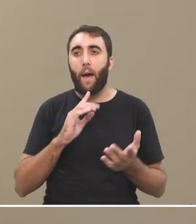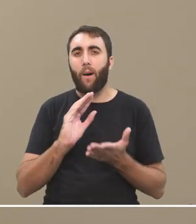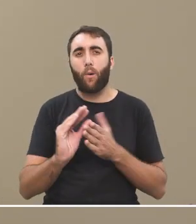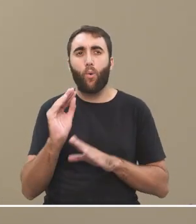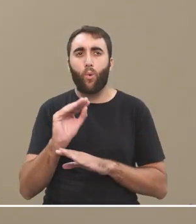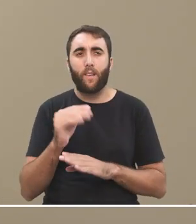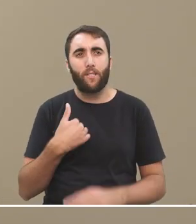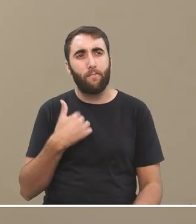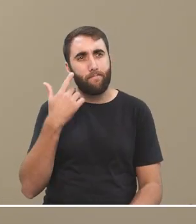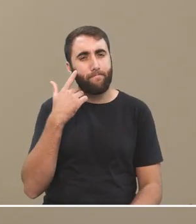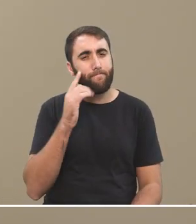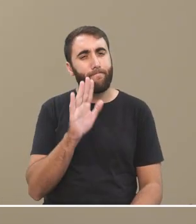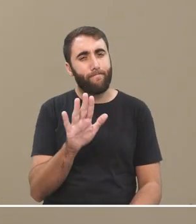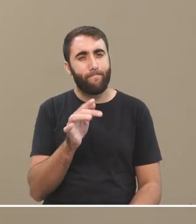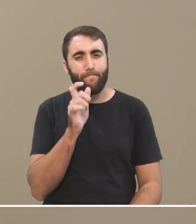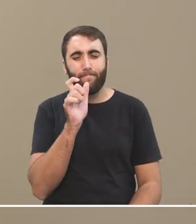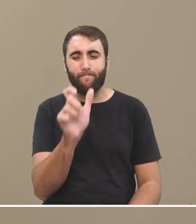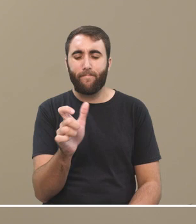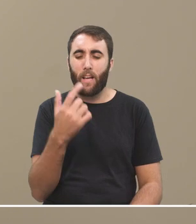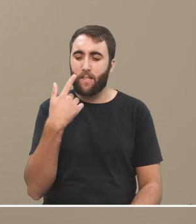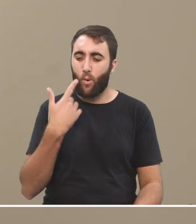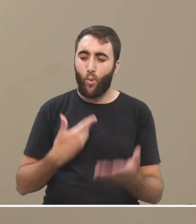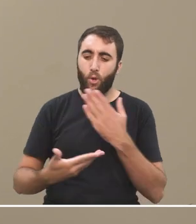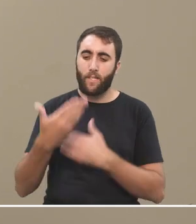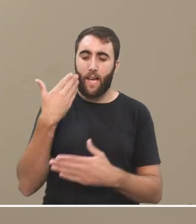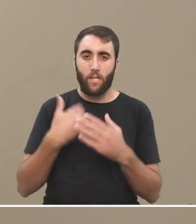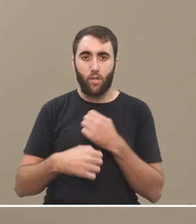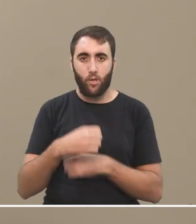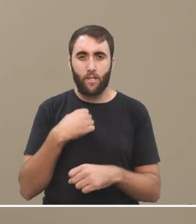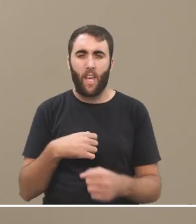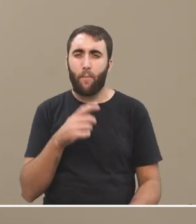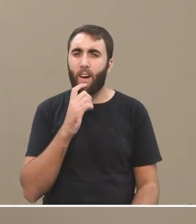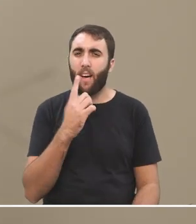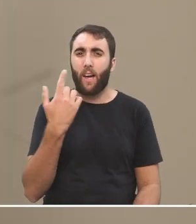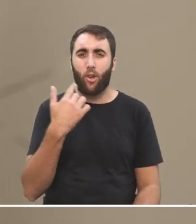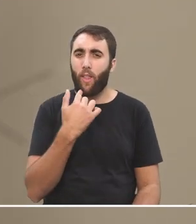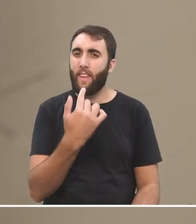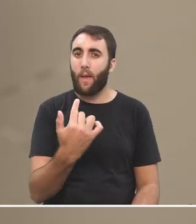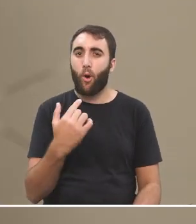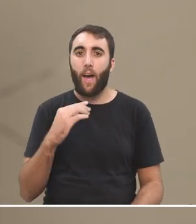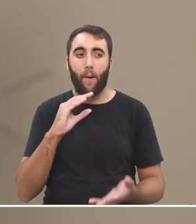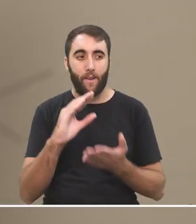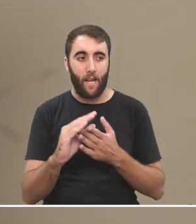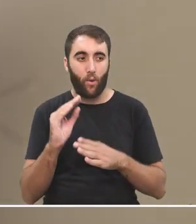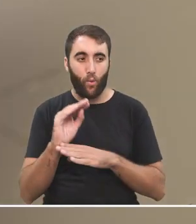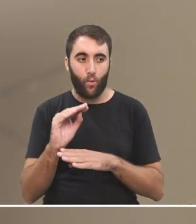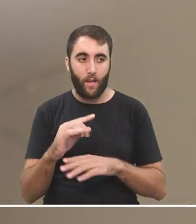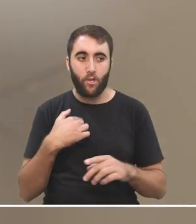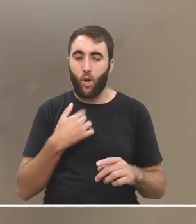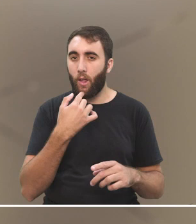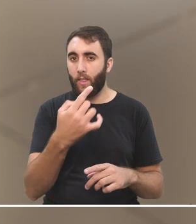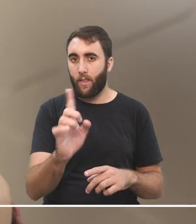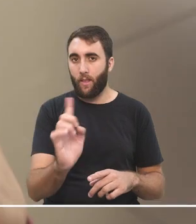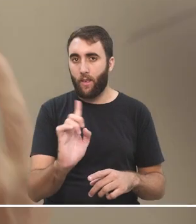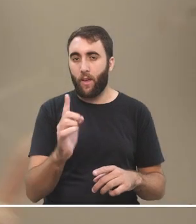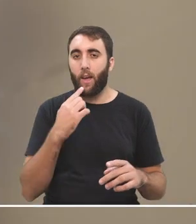cultural, cuestionaría esto porque hace unos años, tal vez no usaríamos esta expresión, incluso para referirnos al